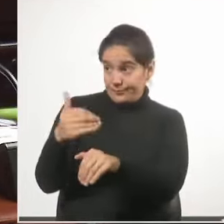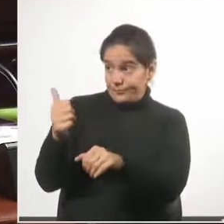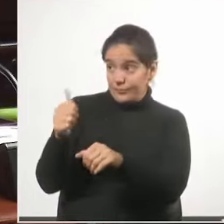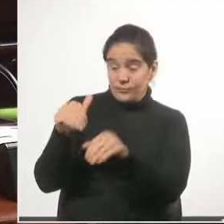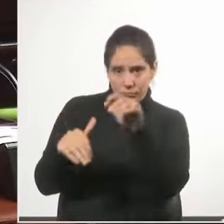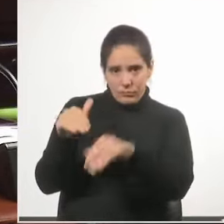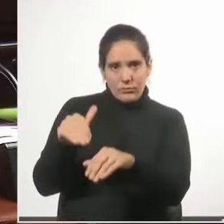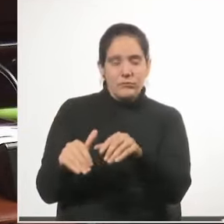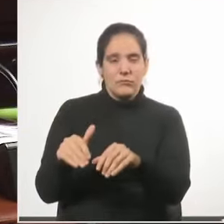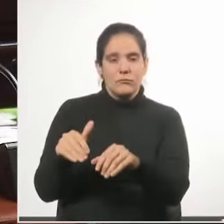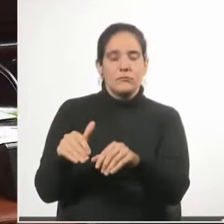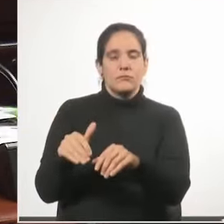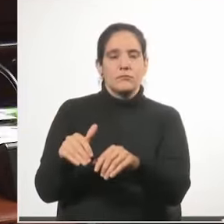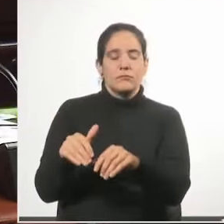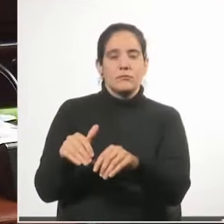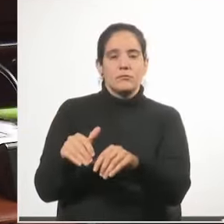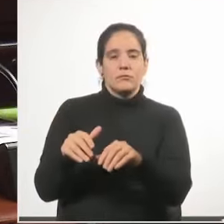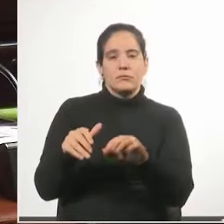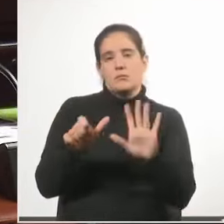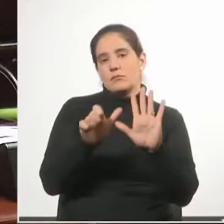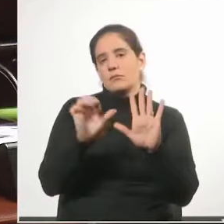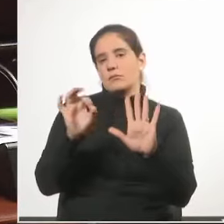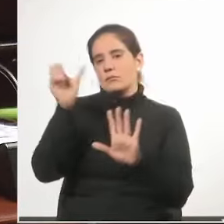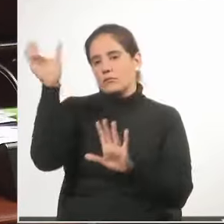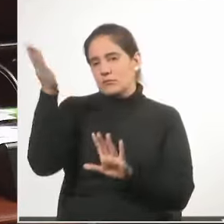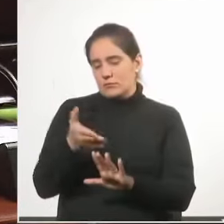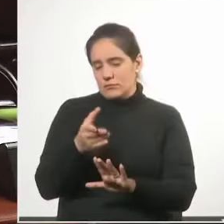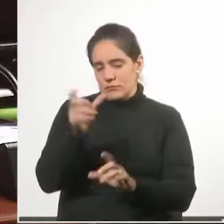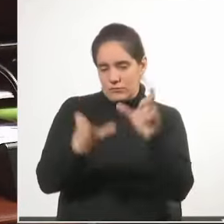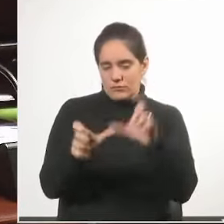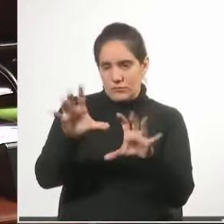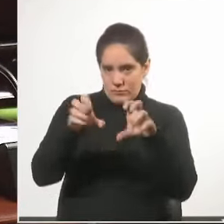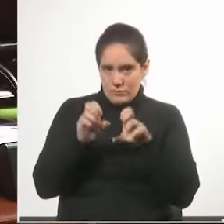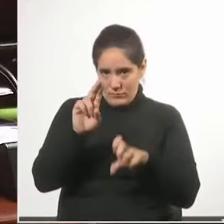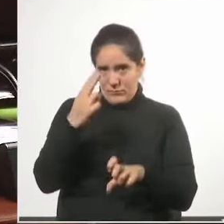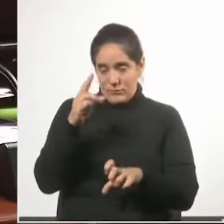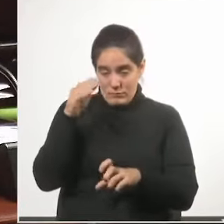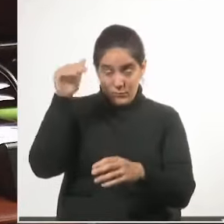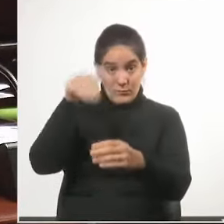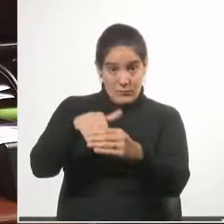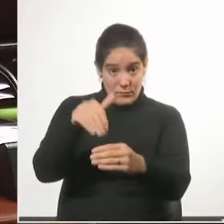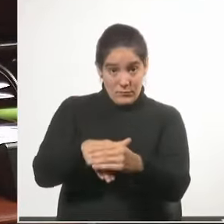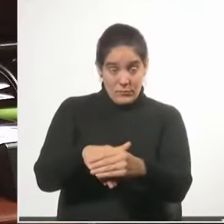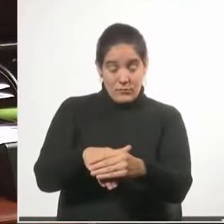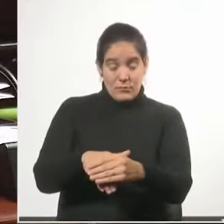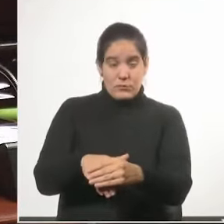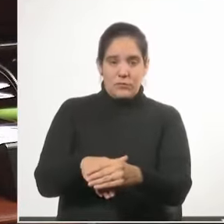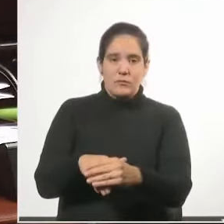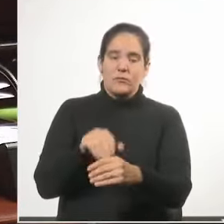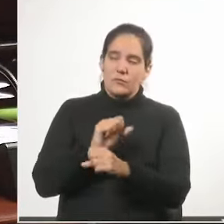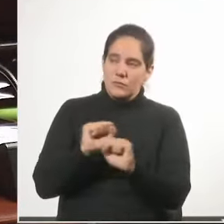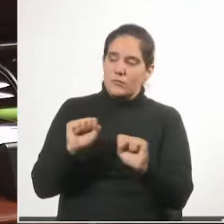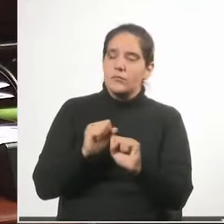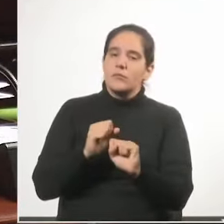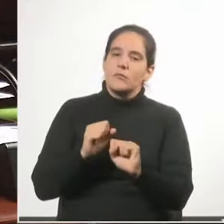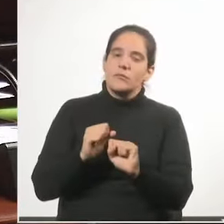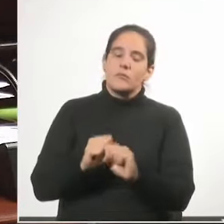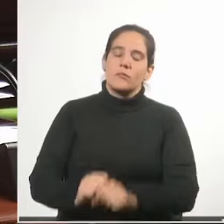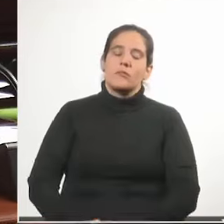el voto de un 60% de la población, mejor dicho, de los habilitados para votar,